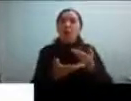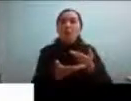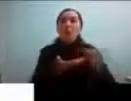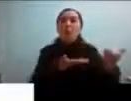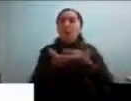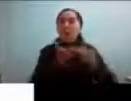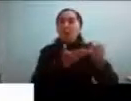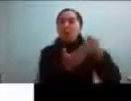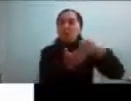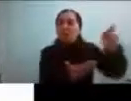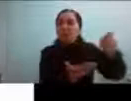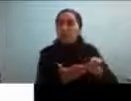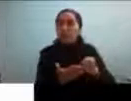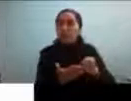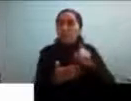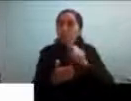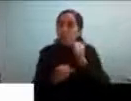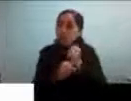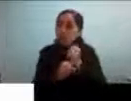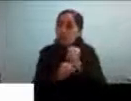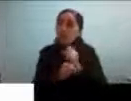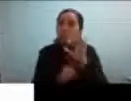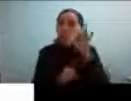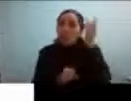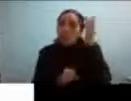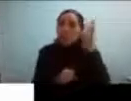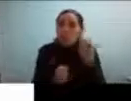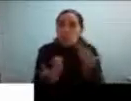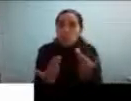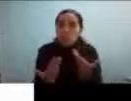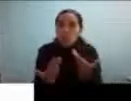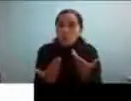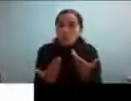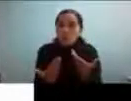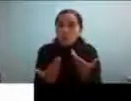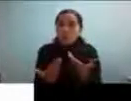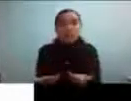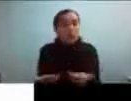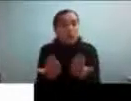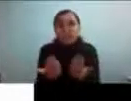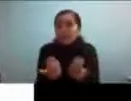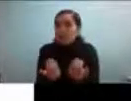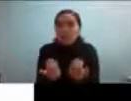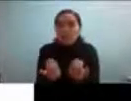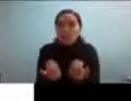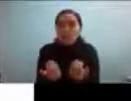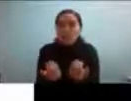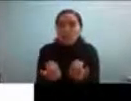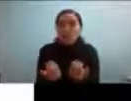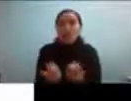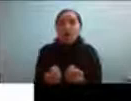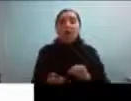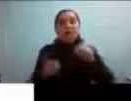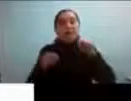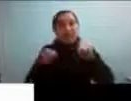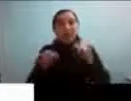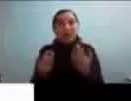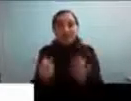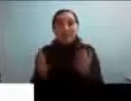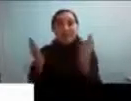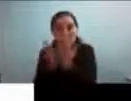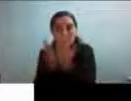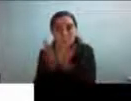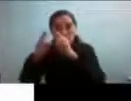trabajando acá me he dado cuenta que son una necesidad que tiene la academia por eso es un indicador